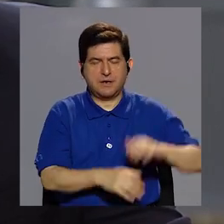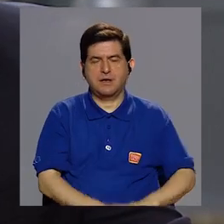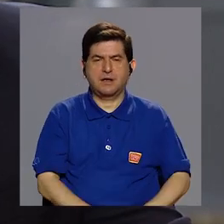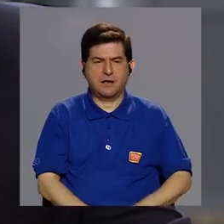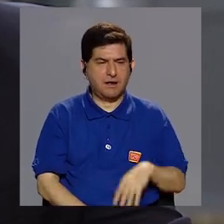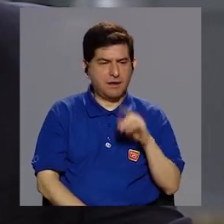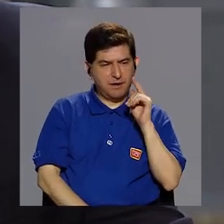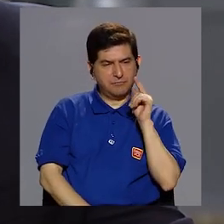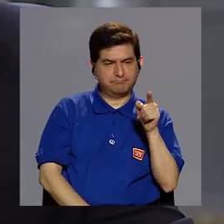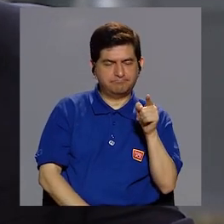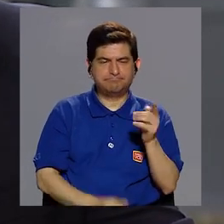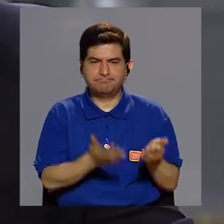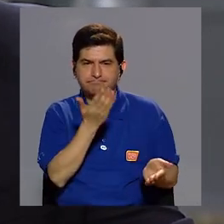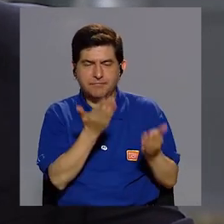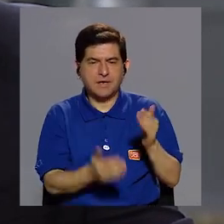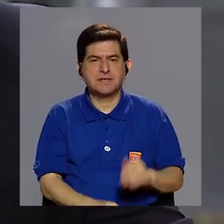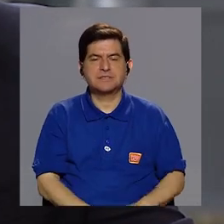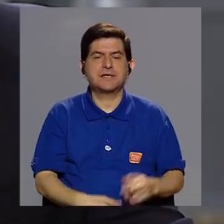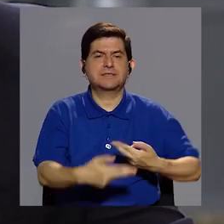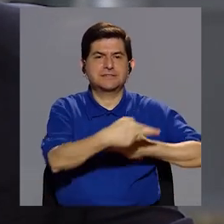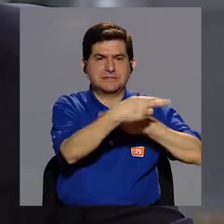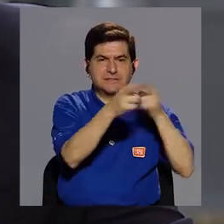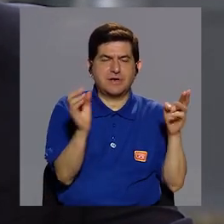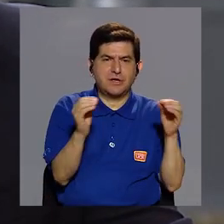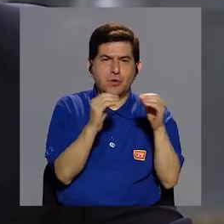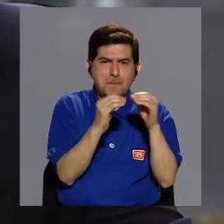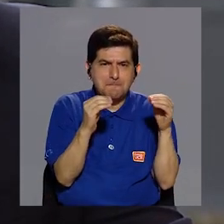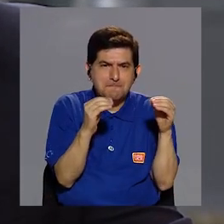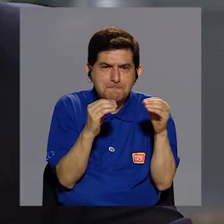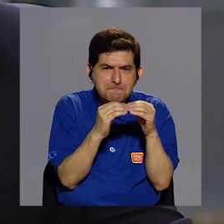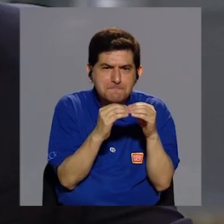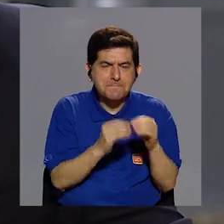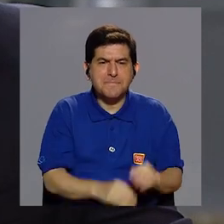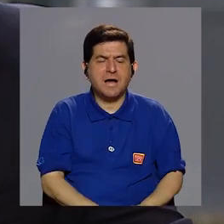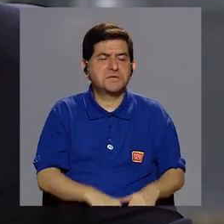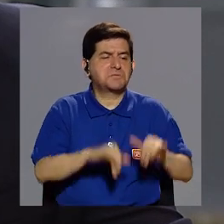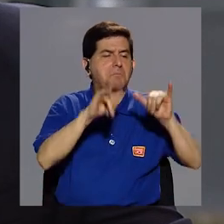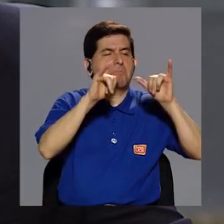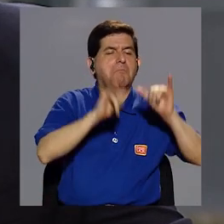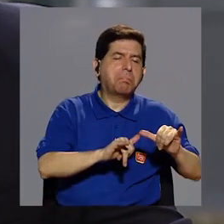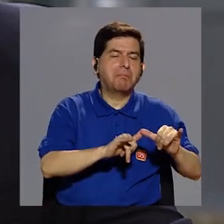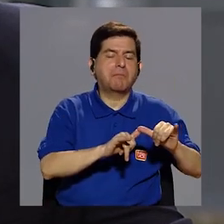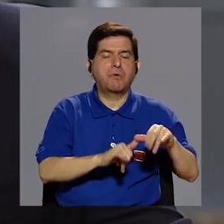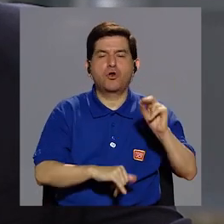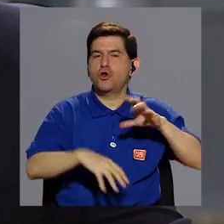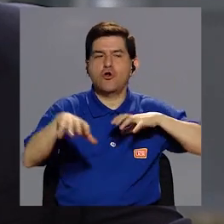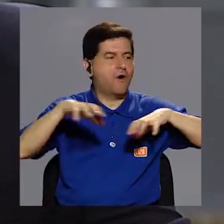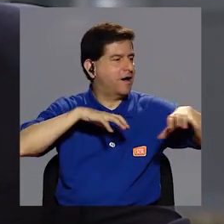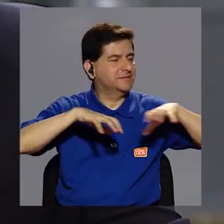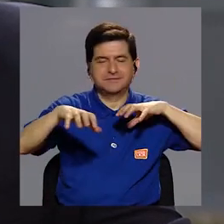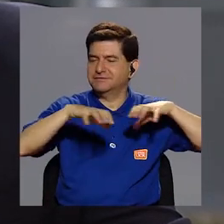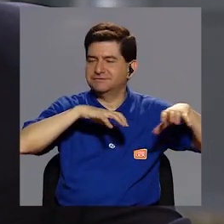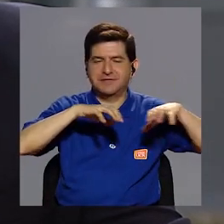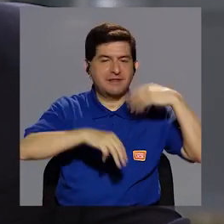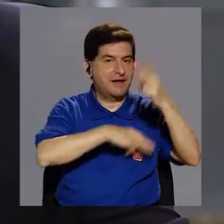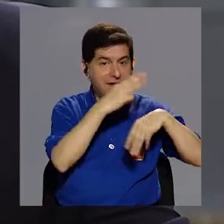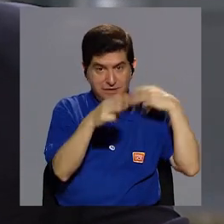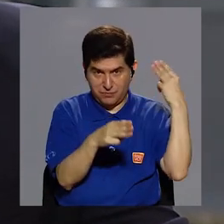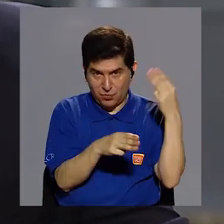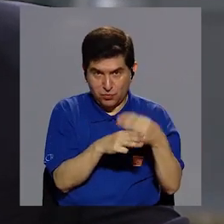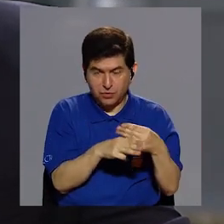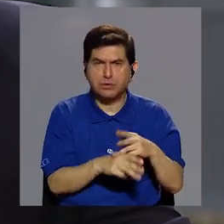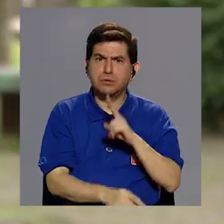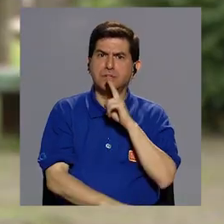es considerada una de las regiones más sedentarias o inactivas del